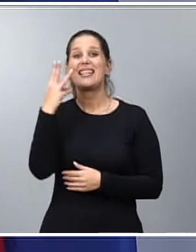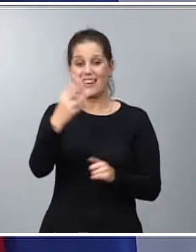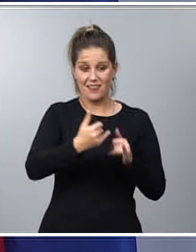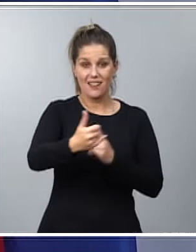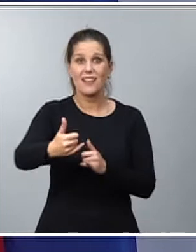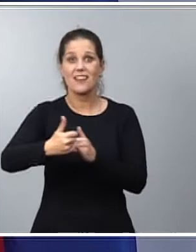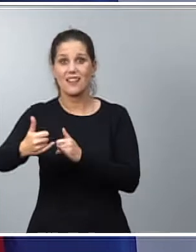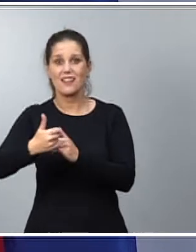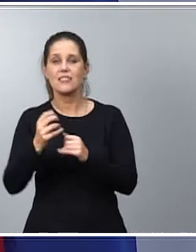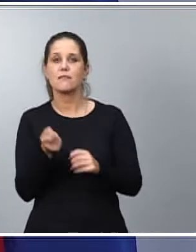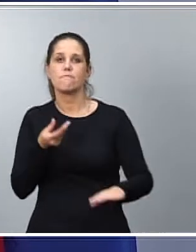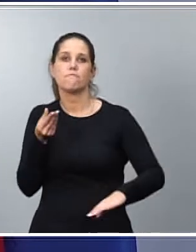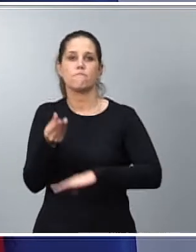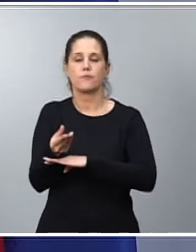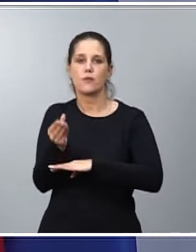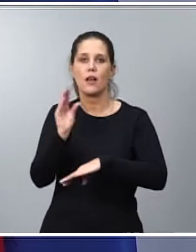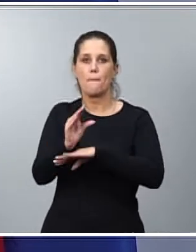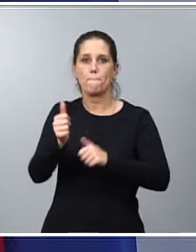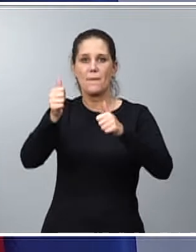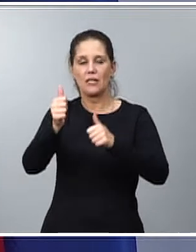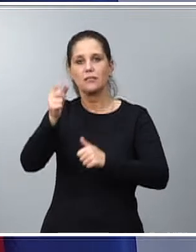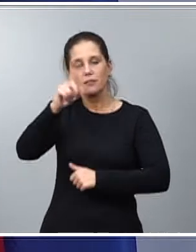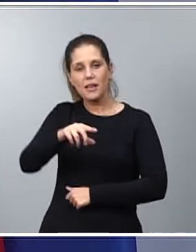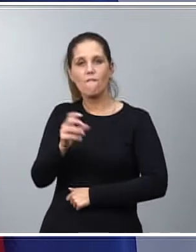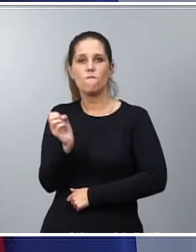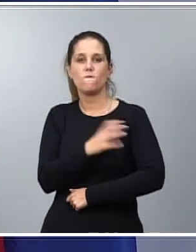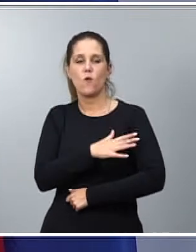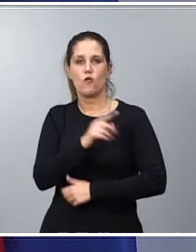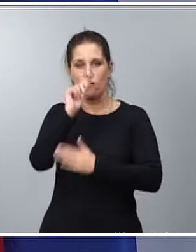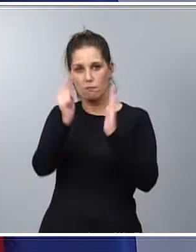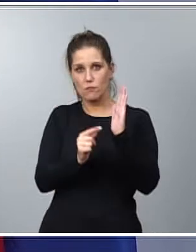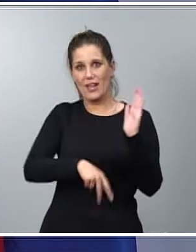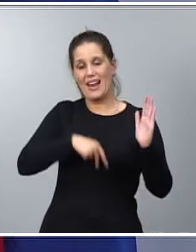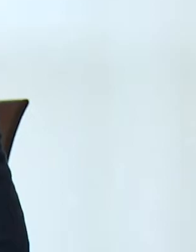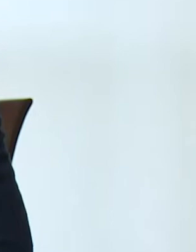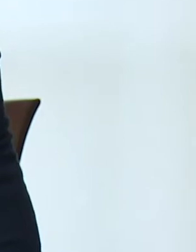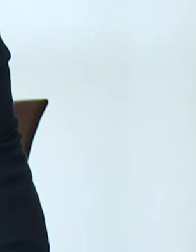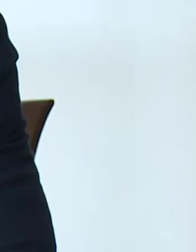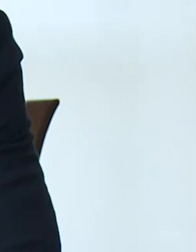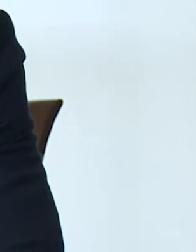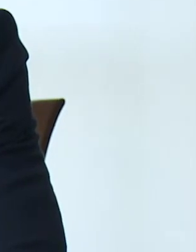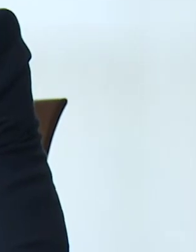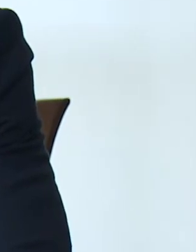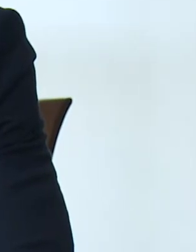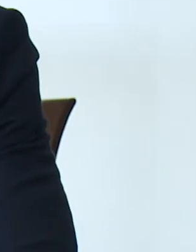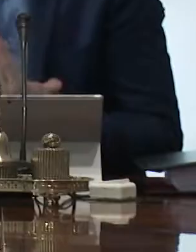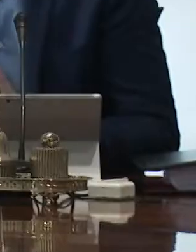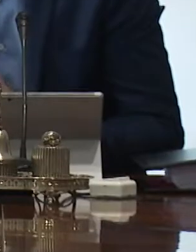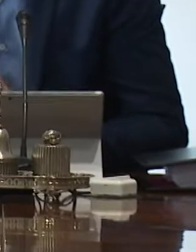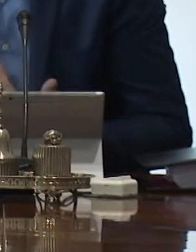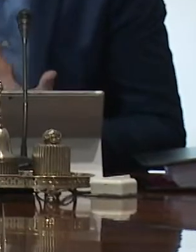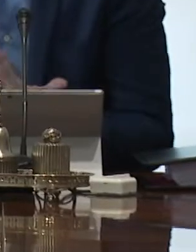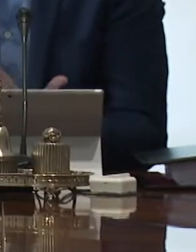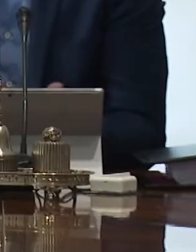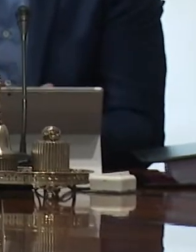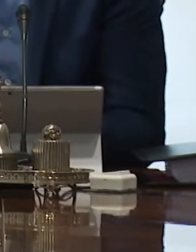de los presupuestos generales del Estado en materia de erradicación de enfermedades animales, 3,3 millones. Prevención